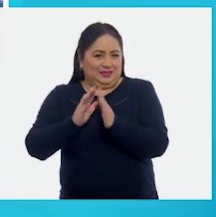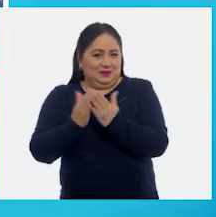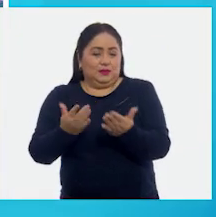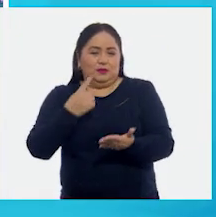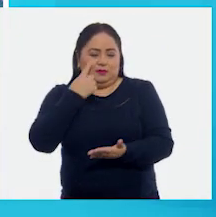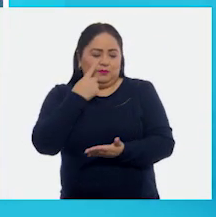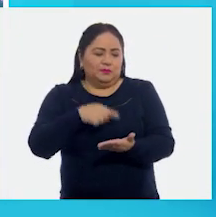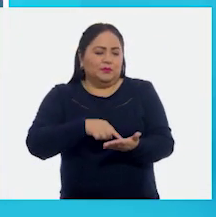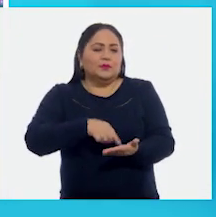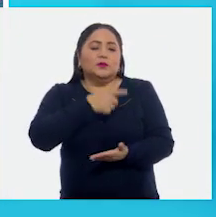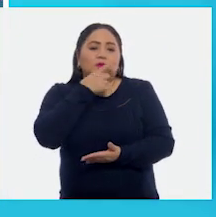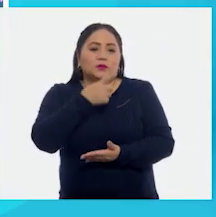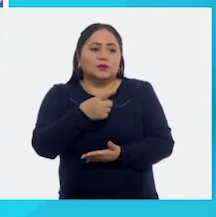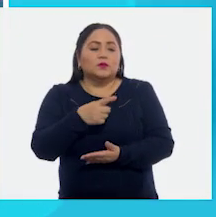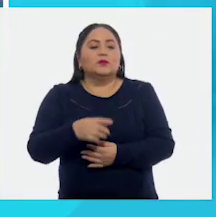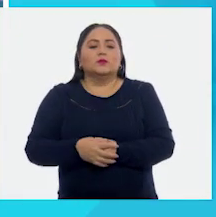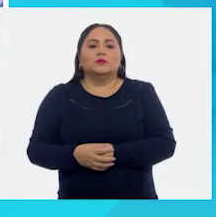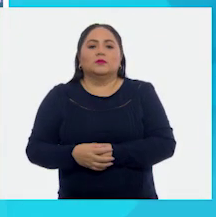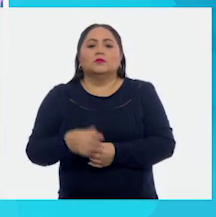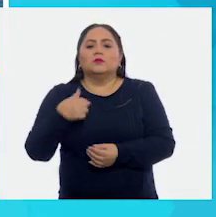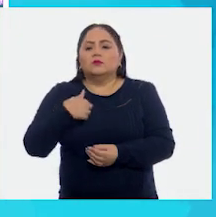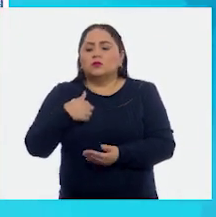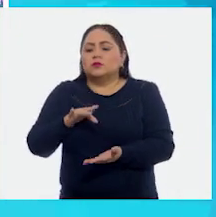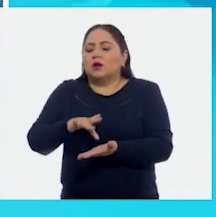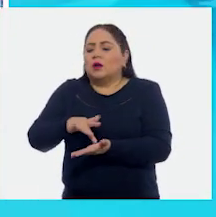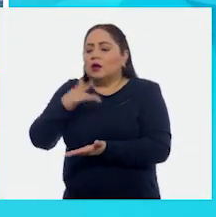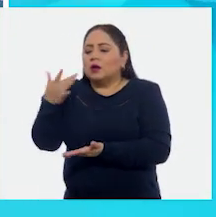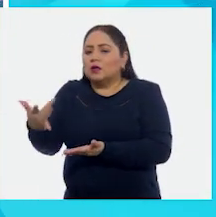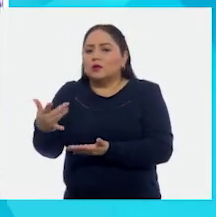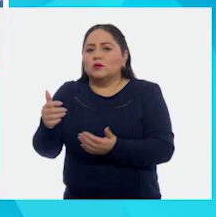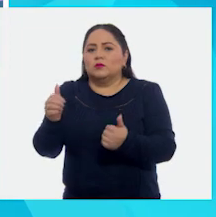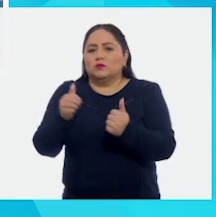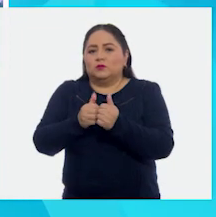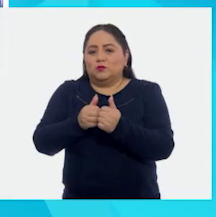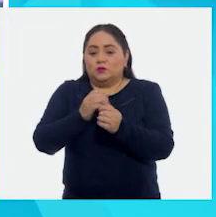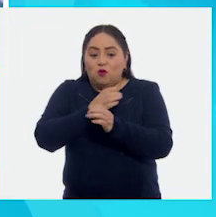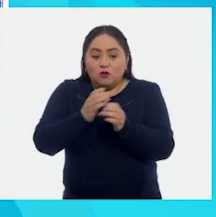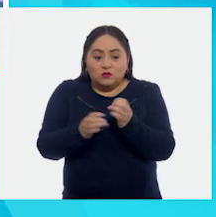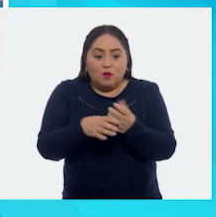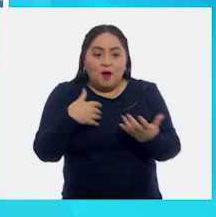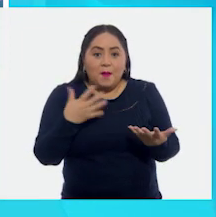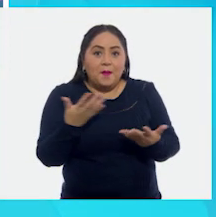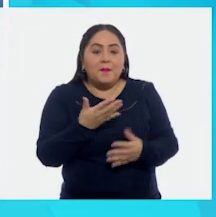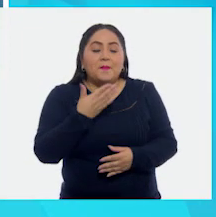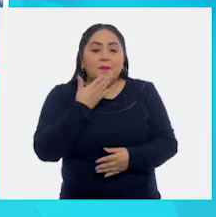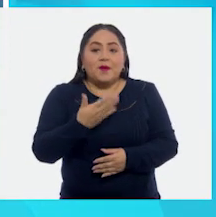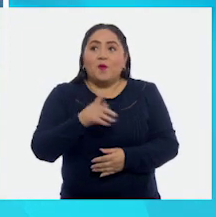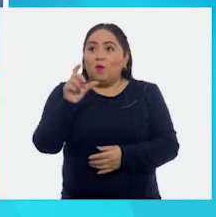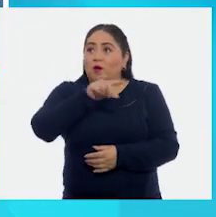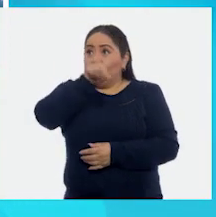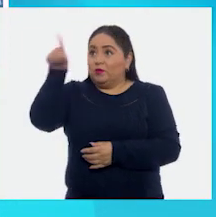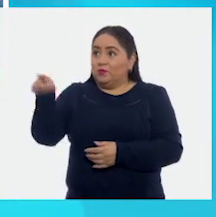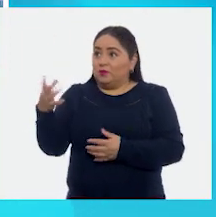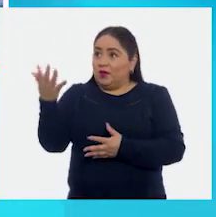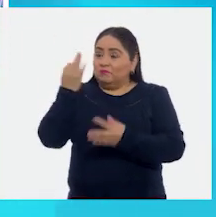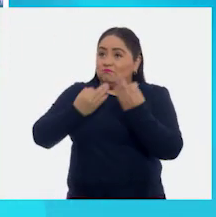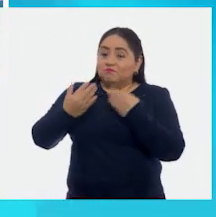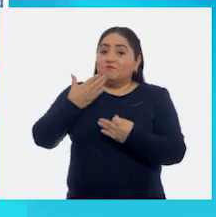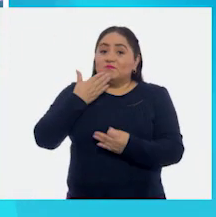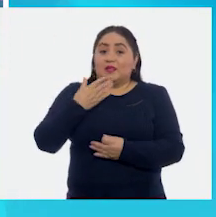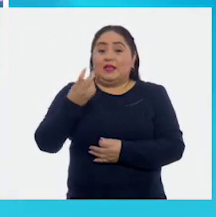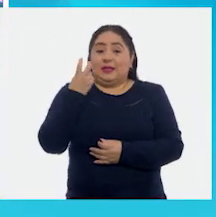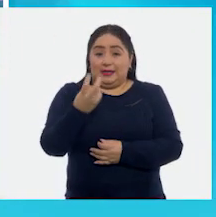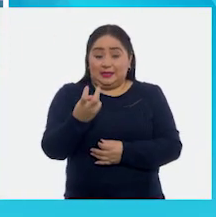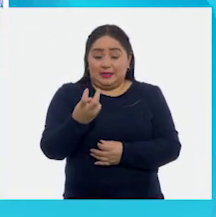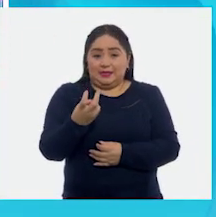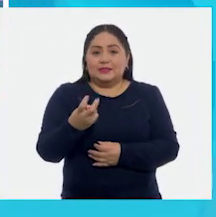Dice, ser agradecido es reconocer las cosas buenas que los demás hacen por nosotros. Es